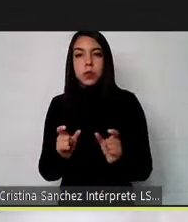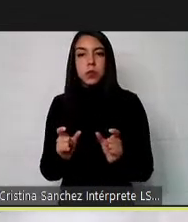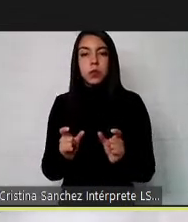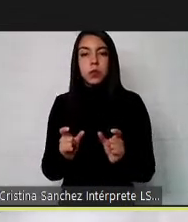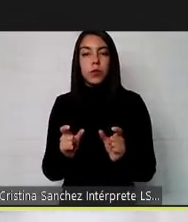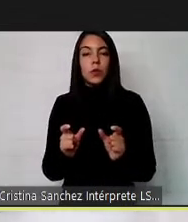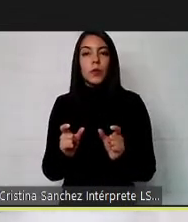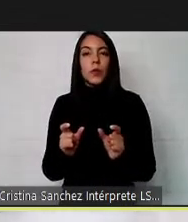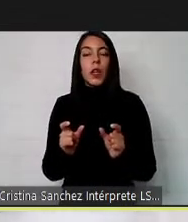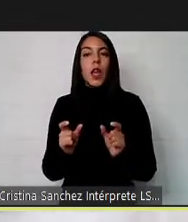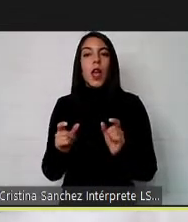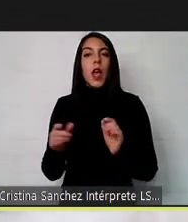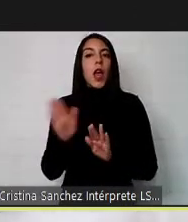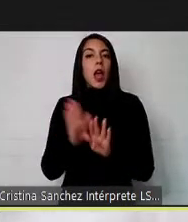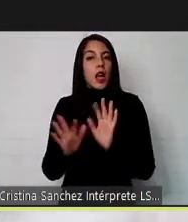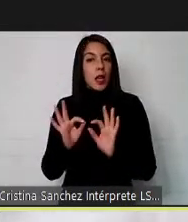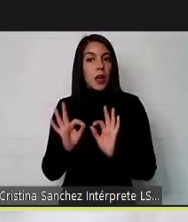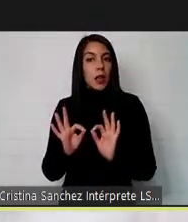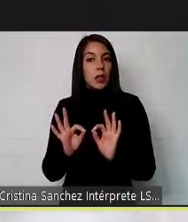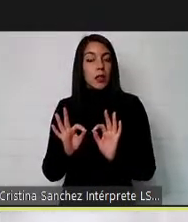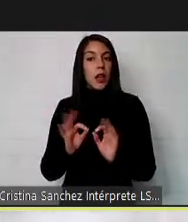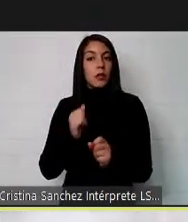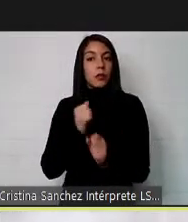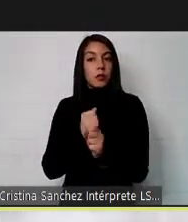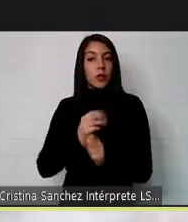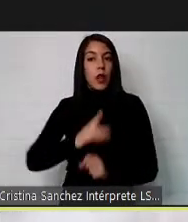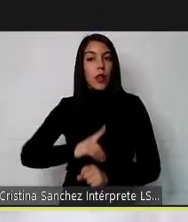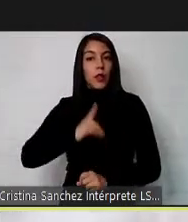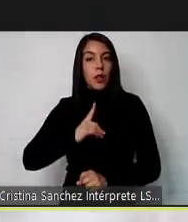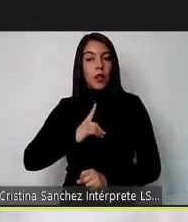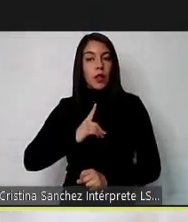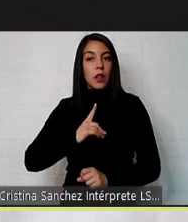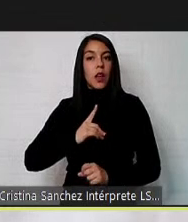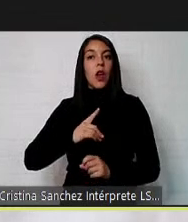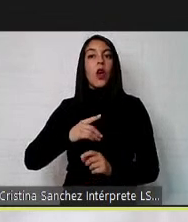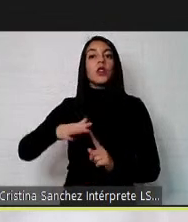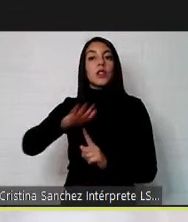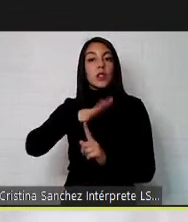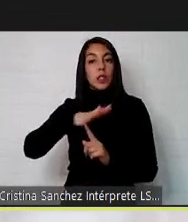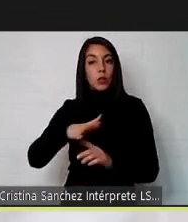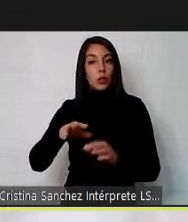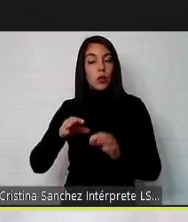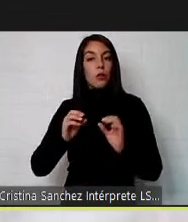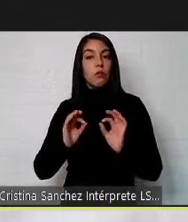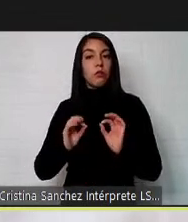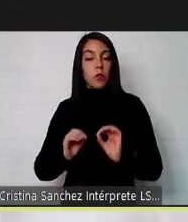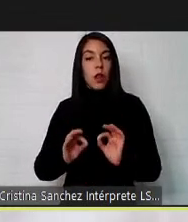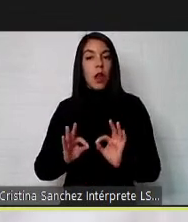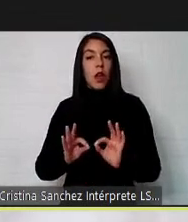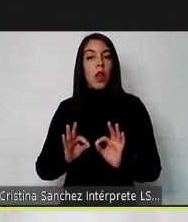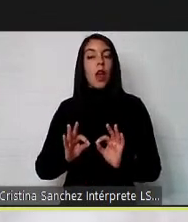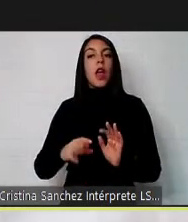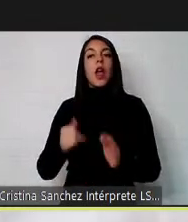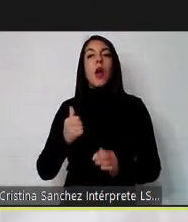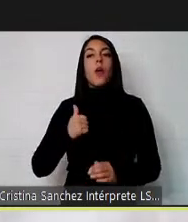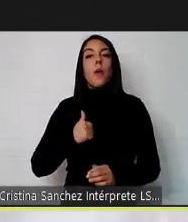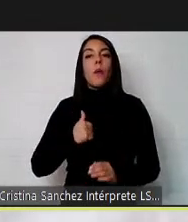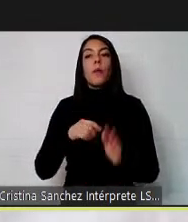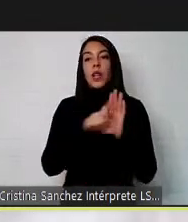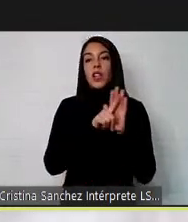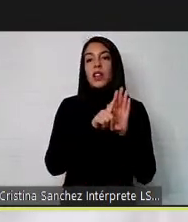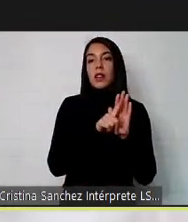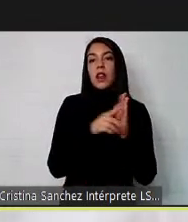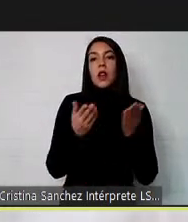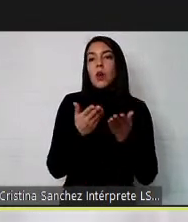sentido de garantizar puestos de trabajo dignos condiciones de trabajo adecuadas pero también del cumplimiento de la ley ¿cómo se puede cumplir la ley?